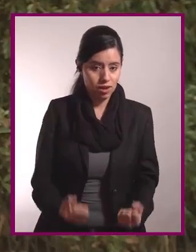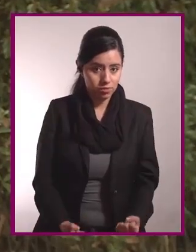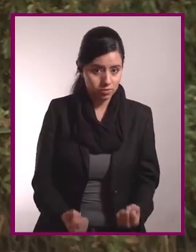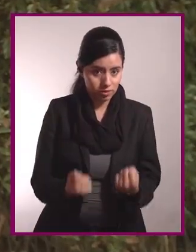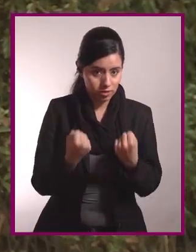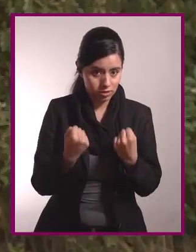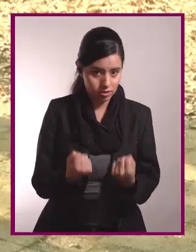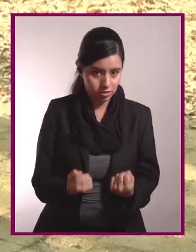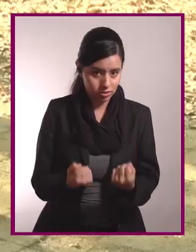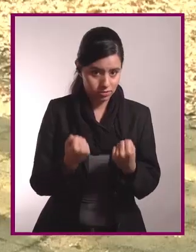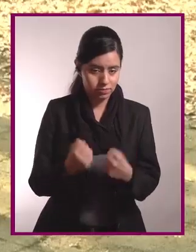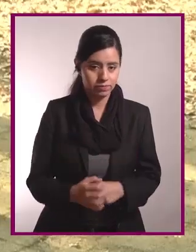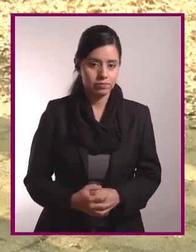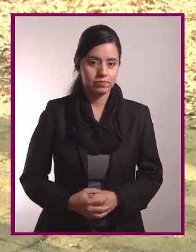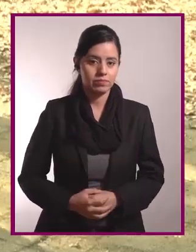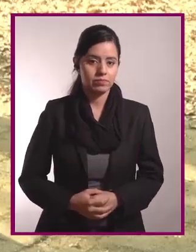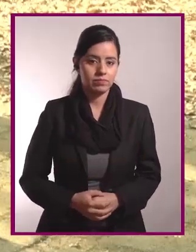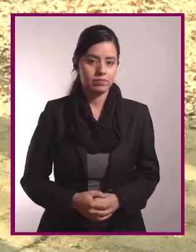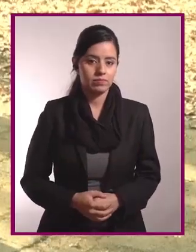cadera atrás.